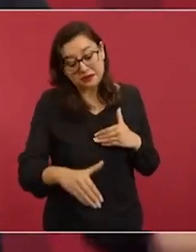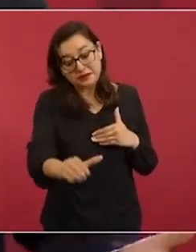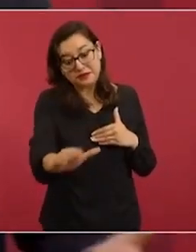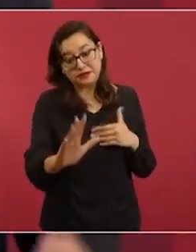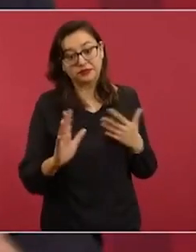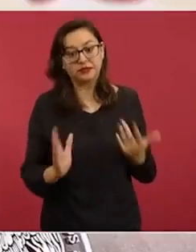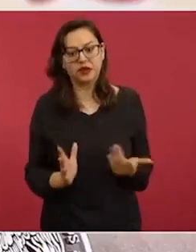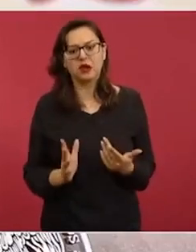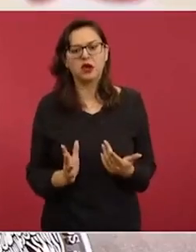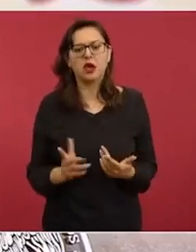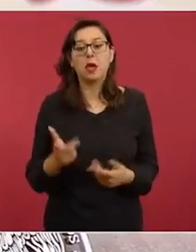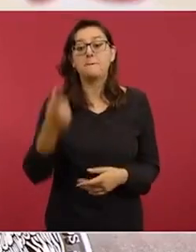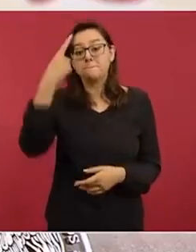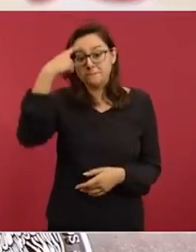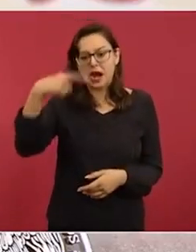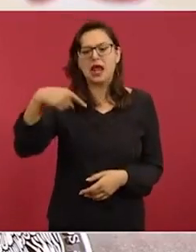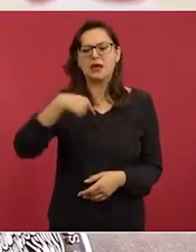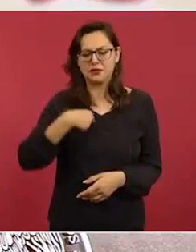que todos hablen,